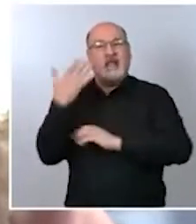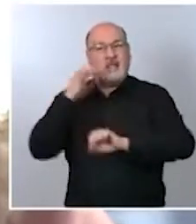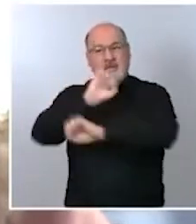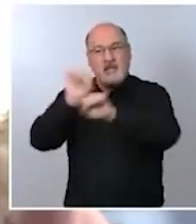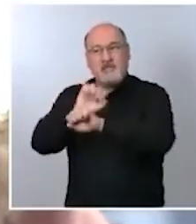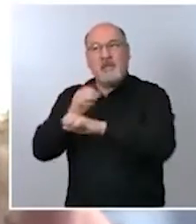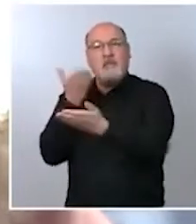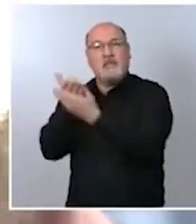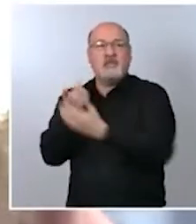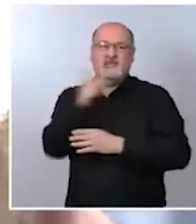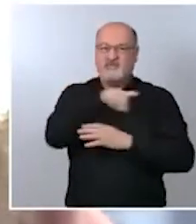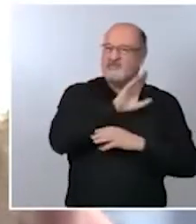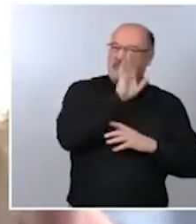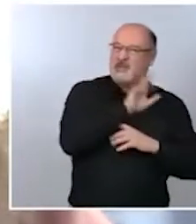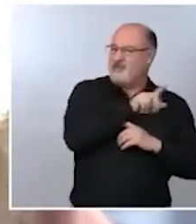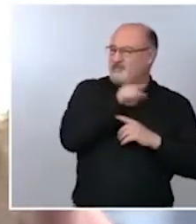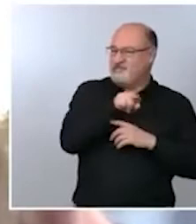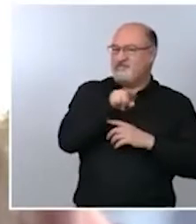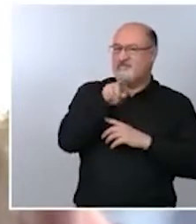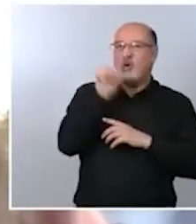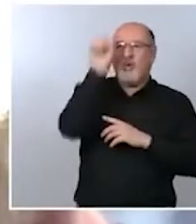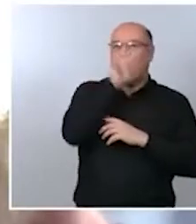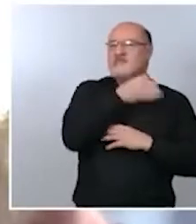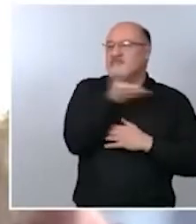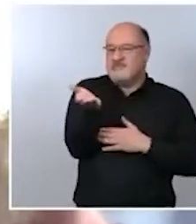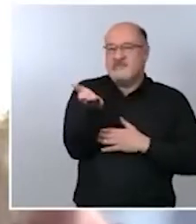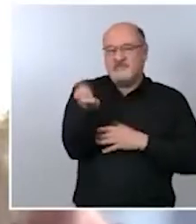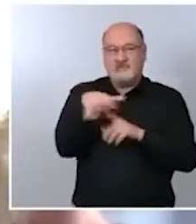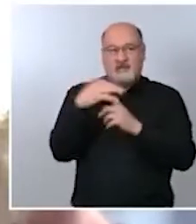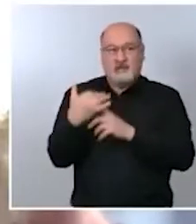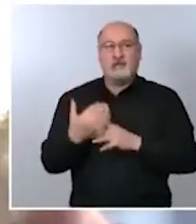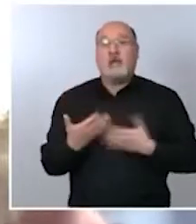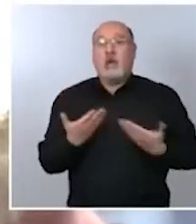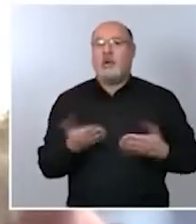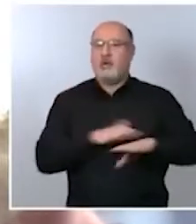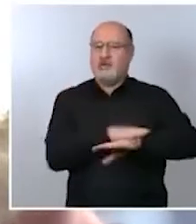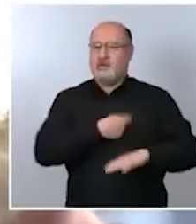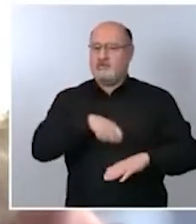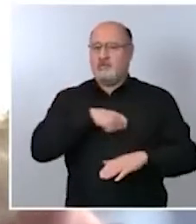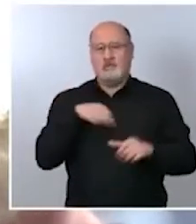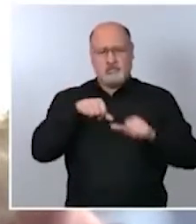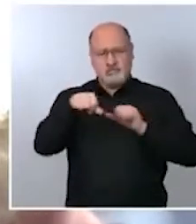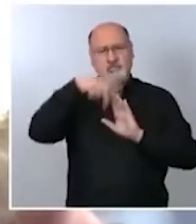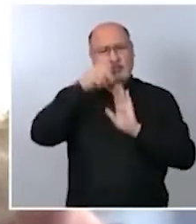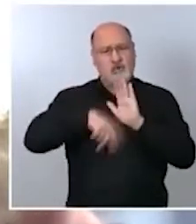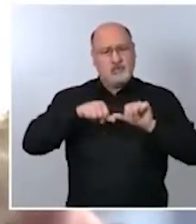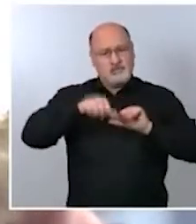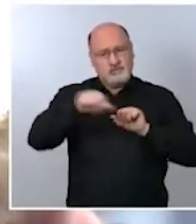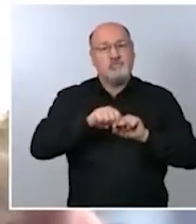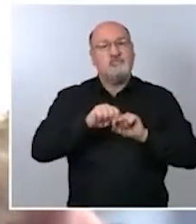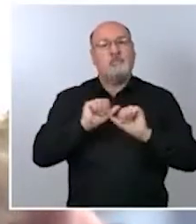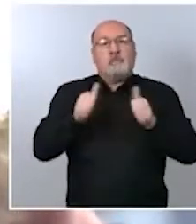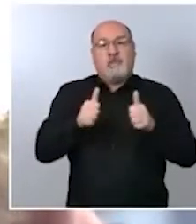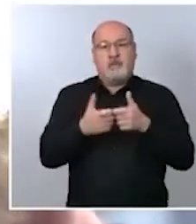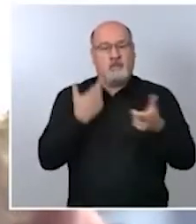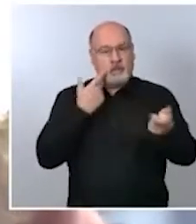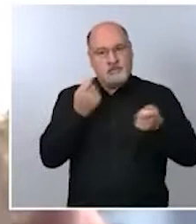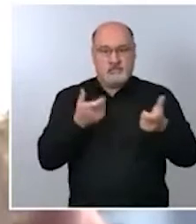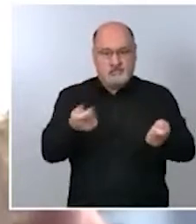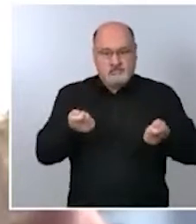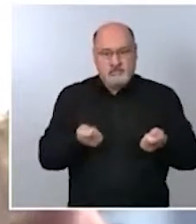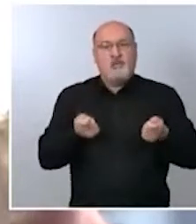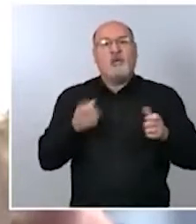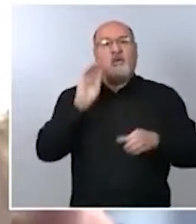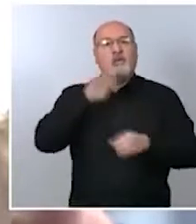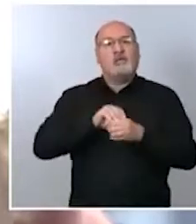por otra parte me gustaría saber si el gobierno va a tomar algún tipo de medida para acabar con el caos que todavía existe en Barajas como consecuencia de la